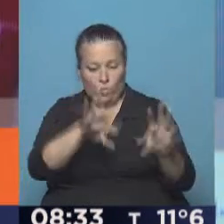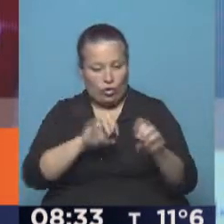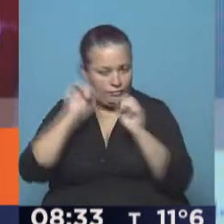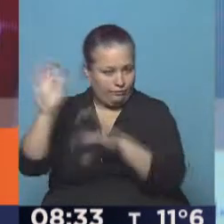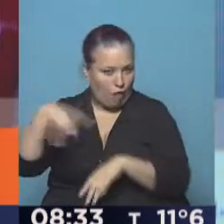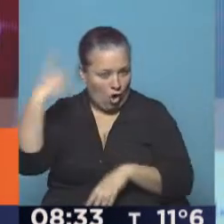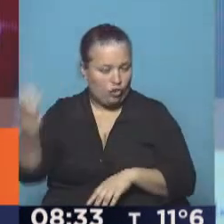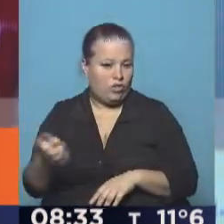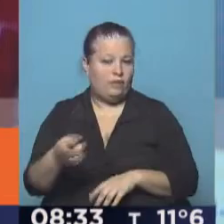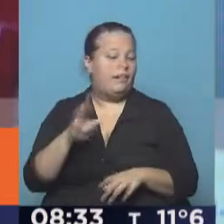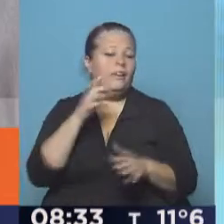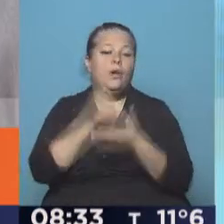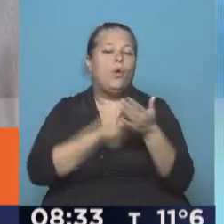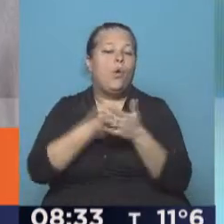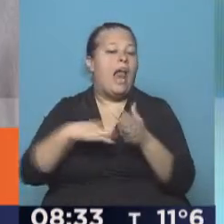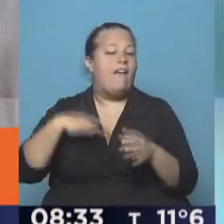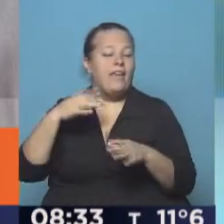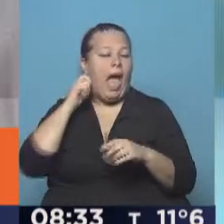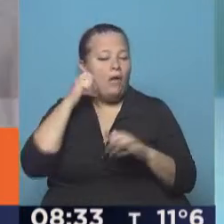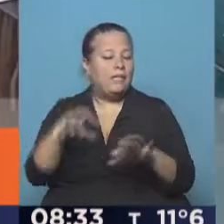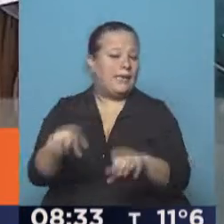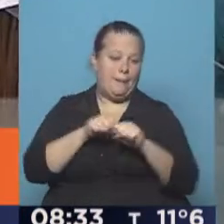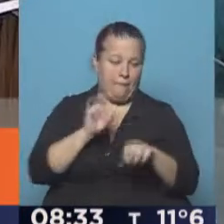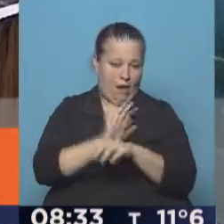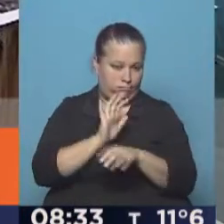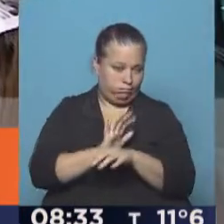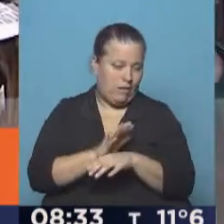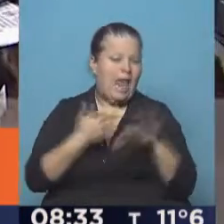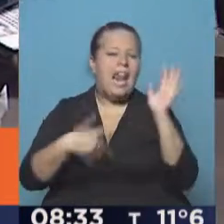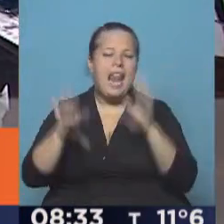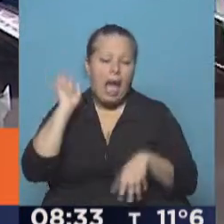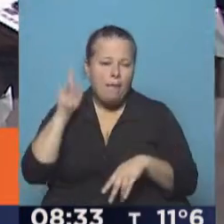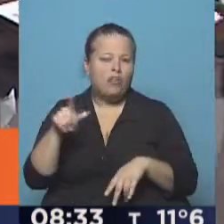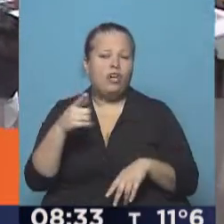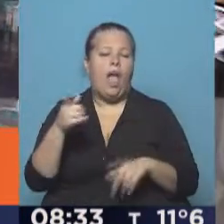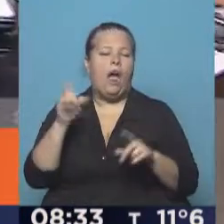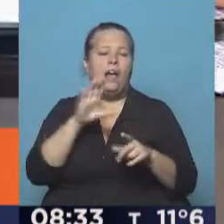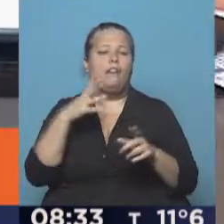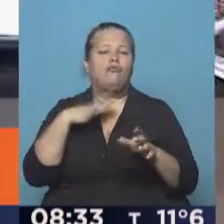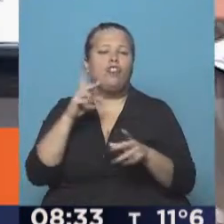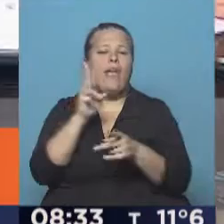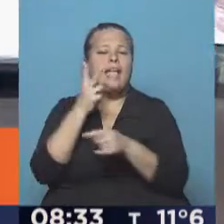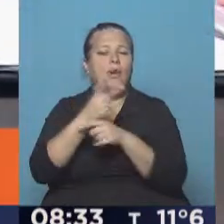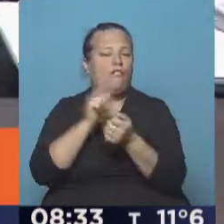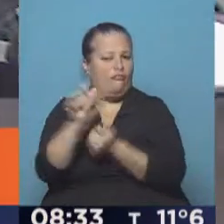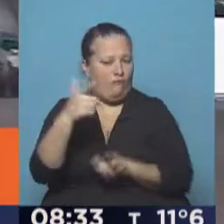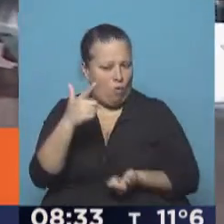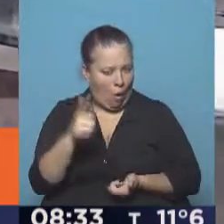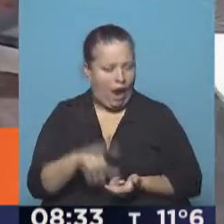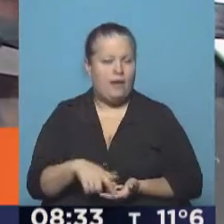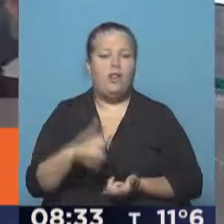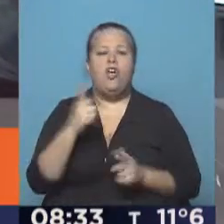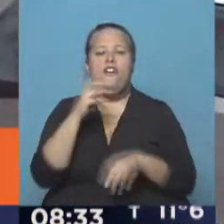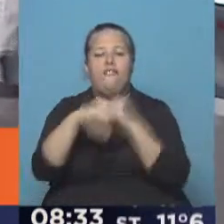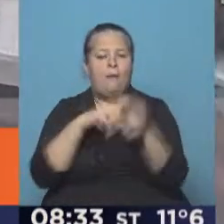y enfrentar la vida adulta a una edad muy temprana, la mayoría de ellos sin haber terminado la educación secundaria, sin